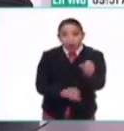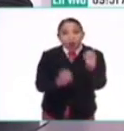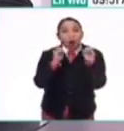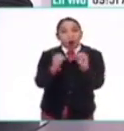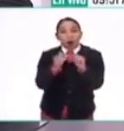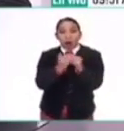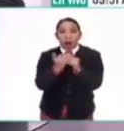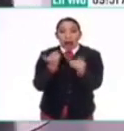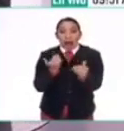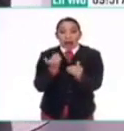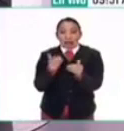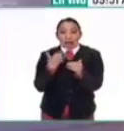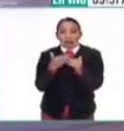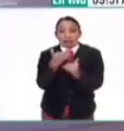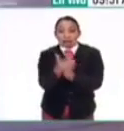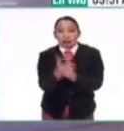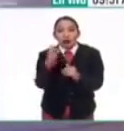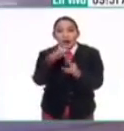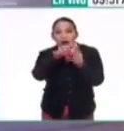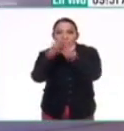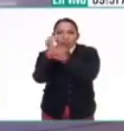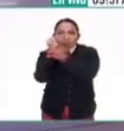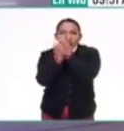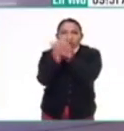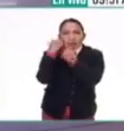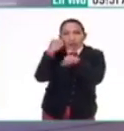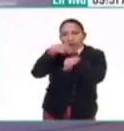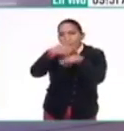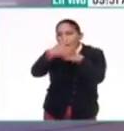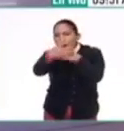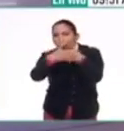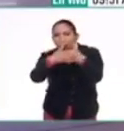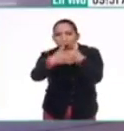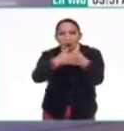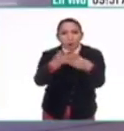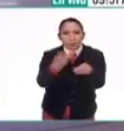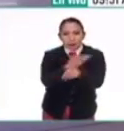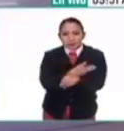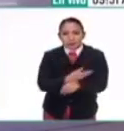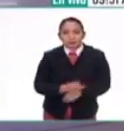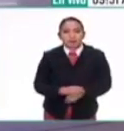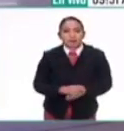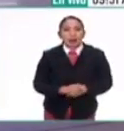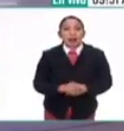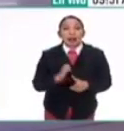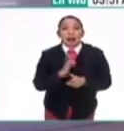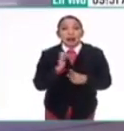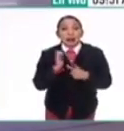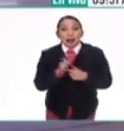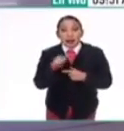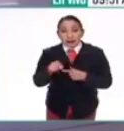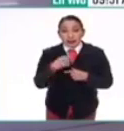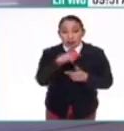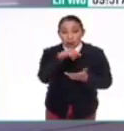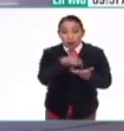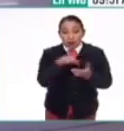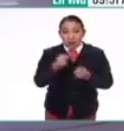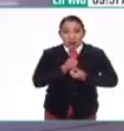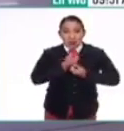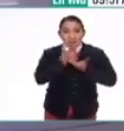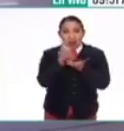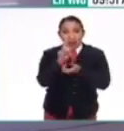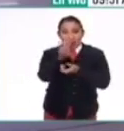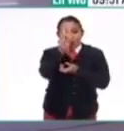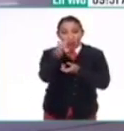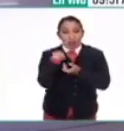vienen adelantadas gracias a que la astronomía les dice qué tiempo están viviendo. Entonces, estos adoratorios no